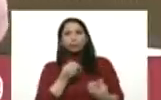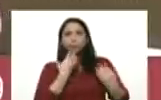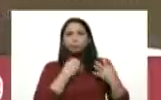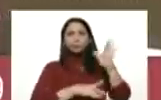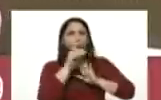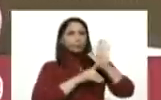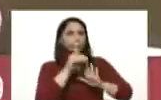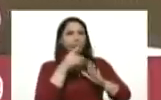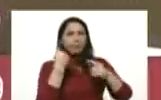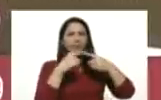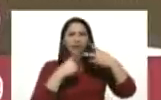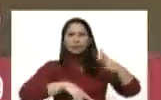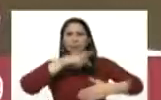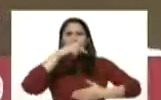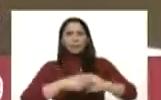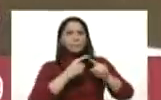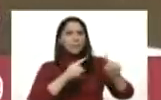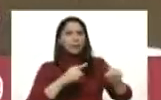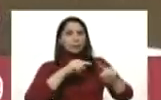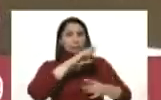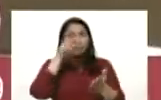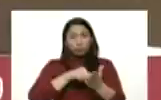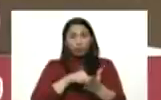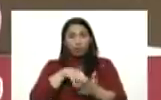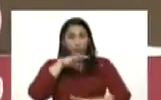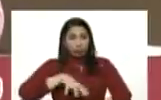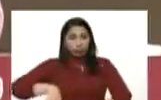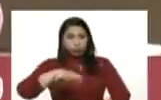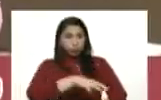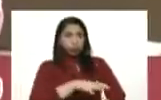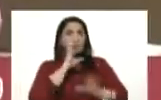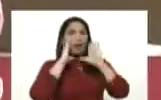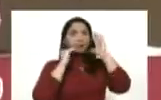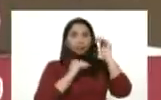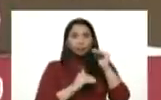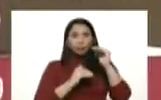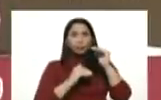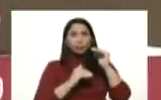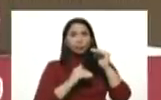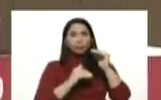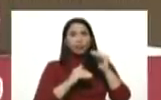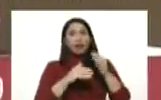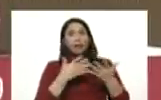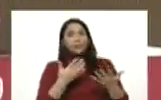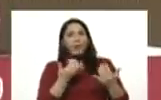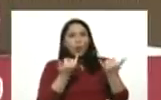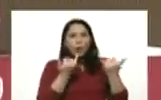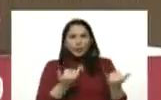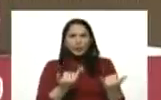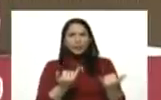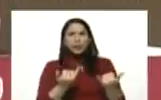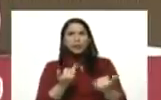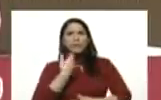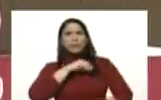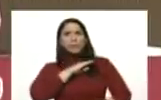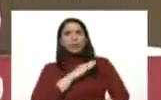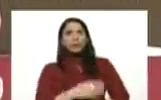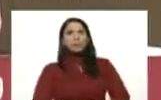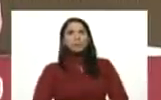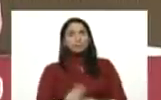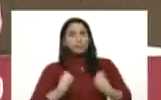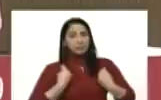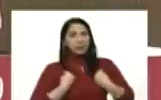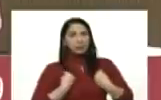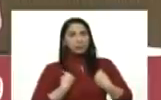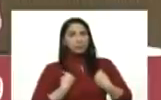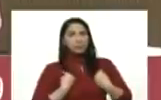desarrollando diversos planes a nivel nacional en atención a la situación epidemiológica territorial.